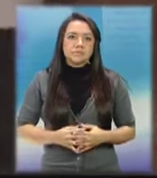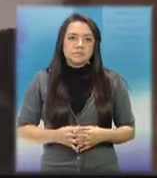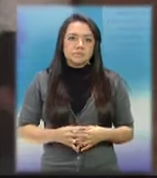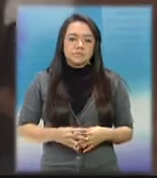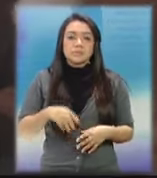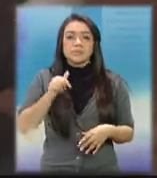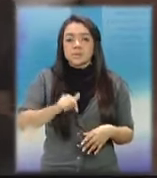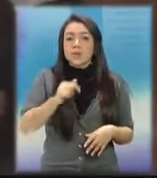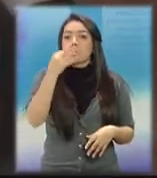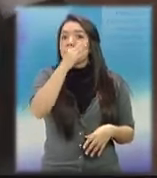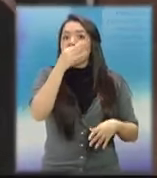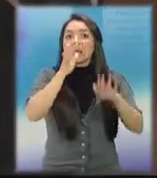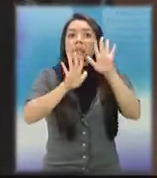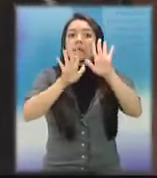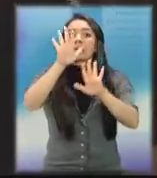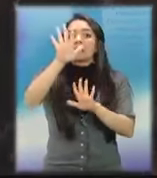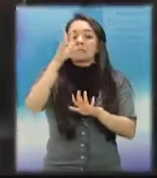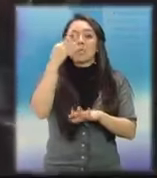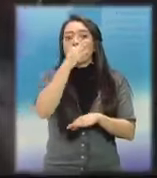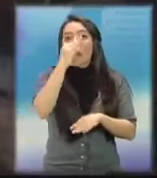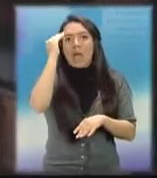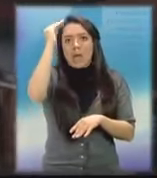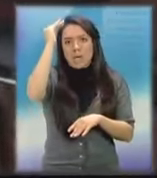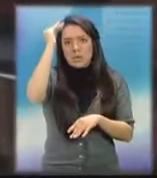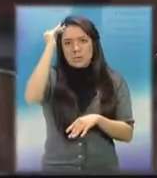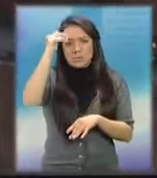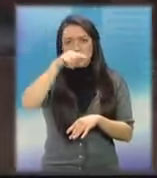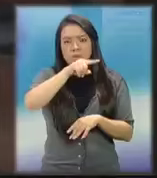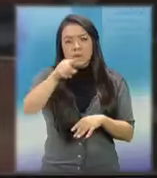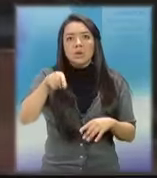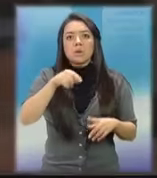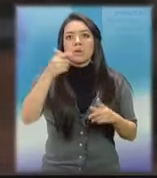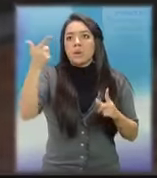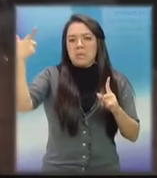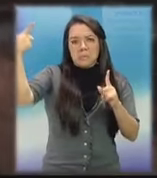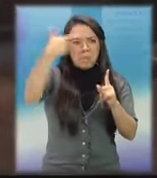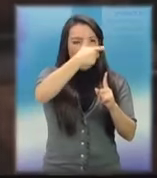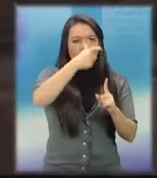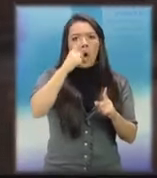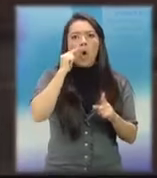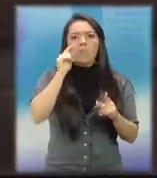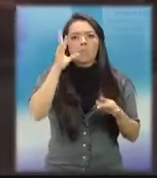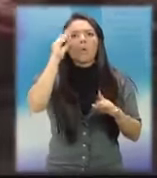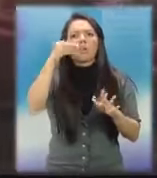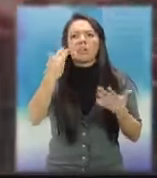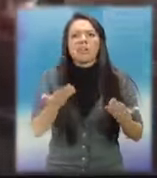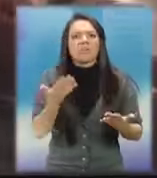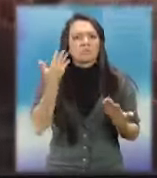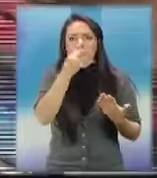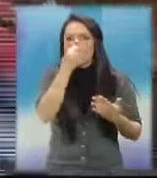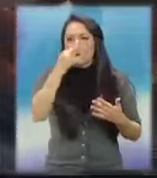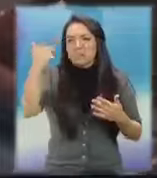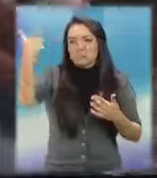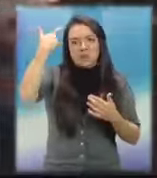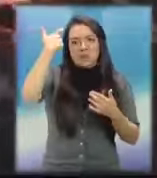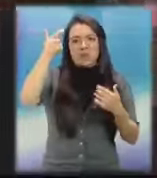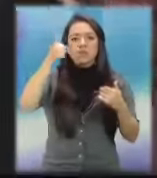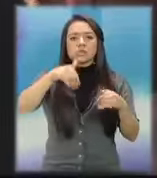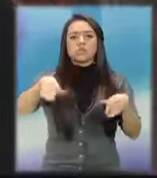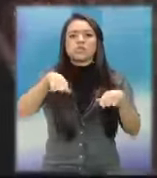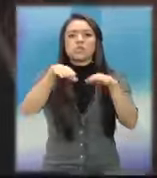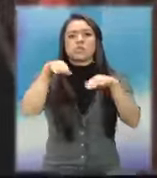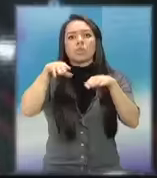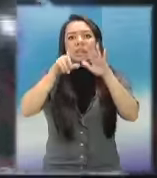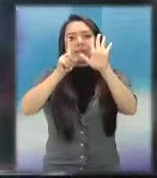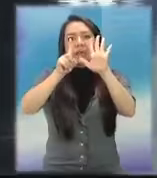Una joven de 15 años de edad resultó con una herida de bala después de que pistoleros le dispararan sin razón aparente en la colonia Carolingia, Zona